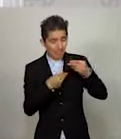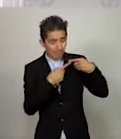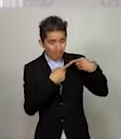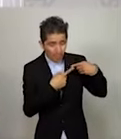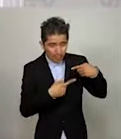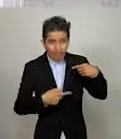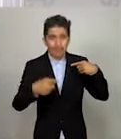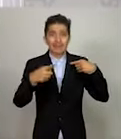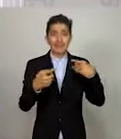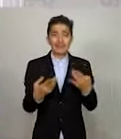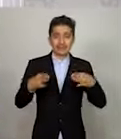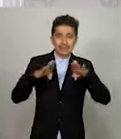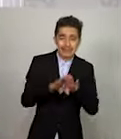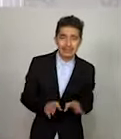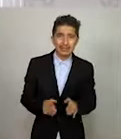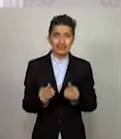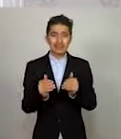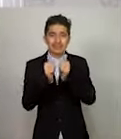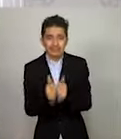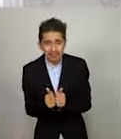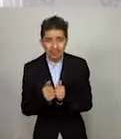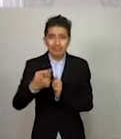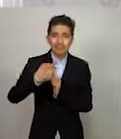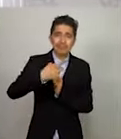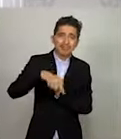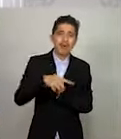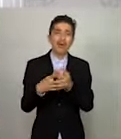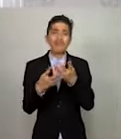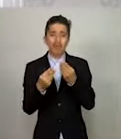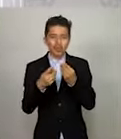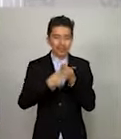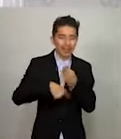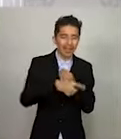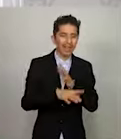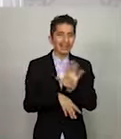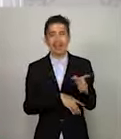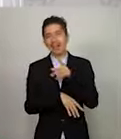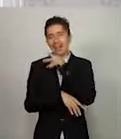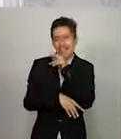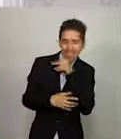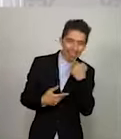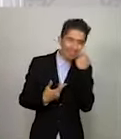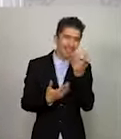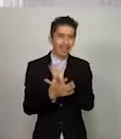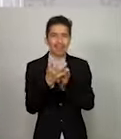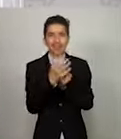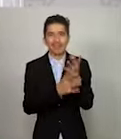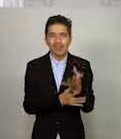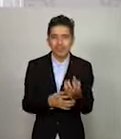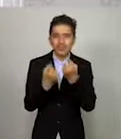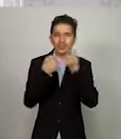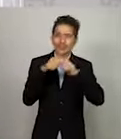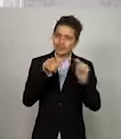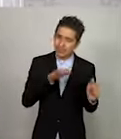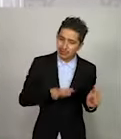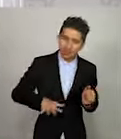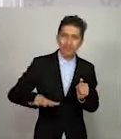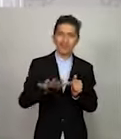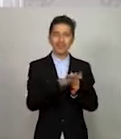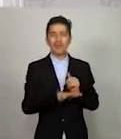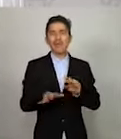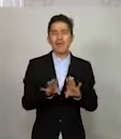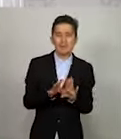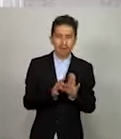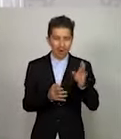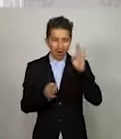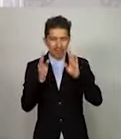donde el confinamiento, el encierro, pues empieza a generar desesperación en las familias y en la sociedad en general